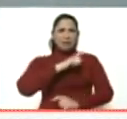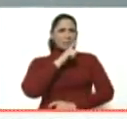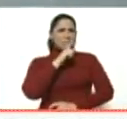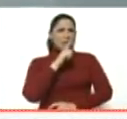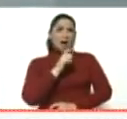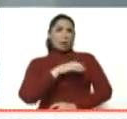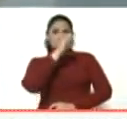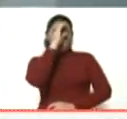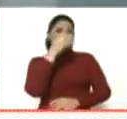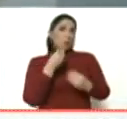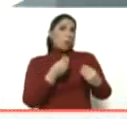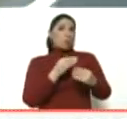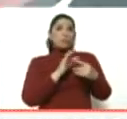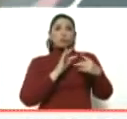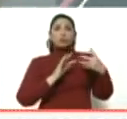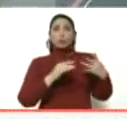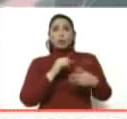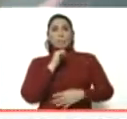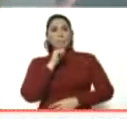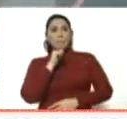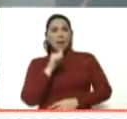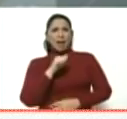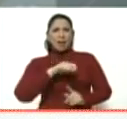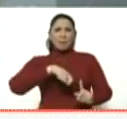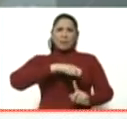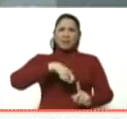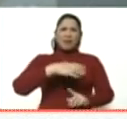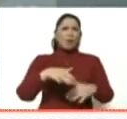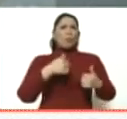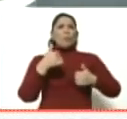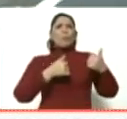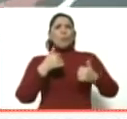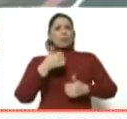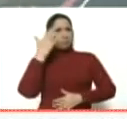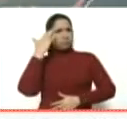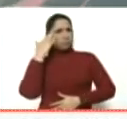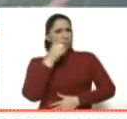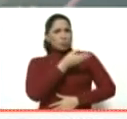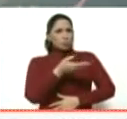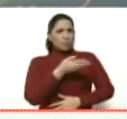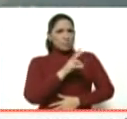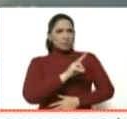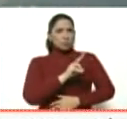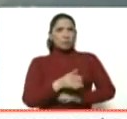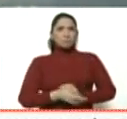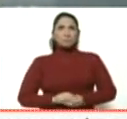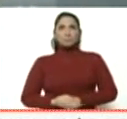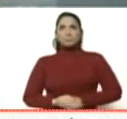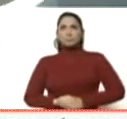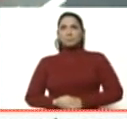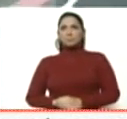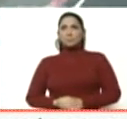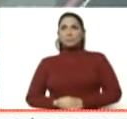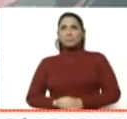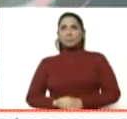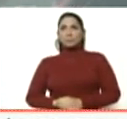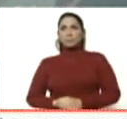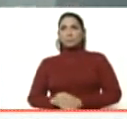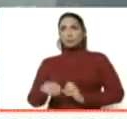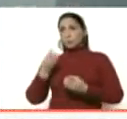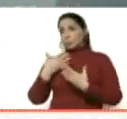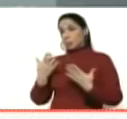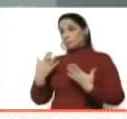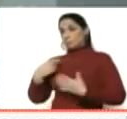la maniobra, pero como que quedaron mal amarradas. ¿Qué versión tienen ustedes en Venezuela, Canciller? No, mire,